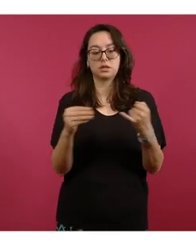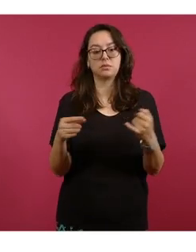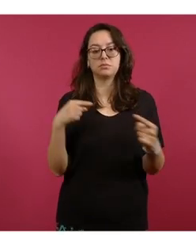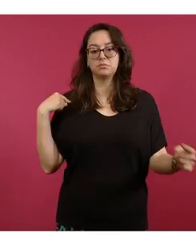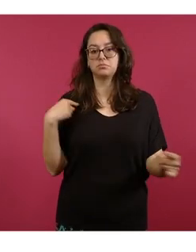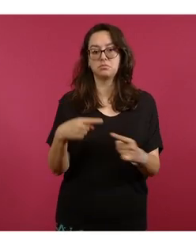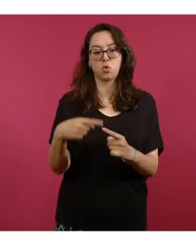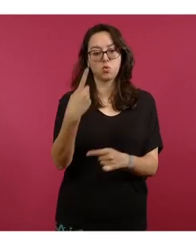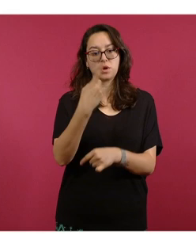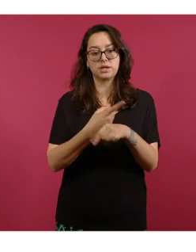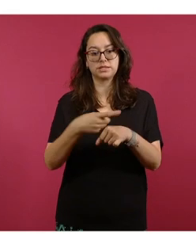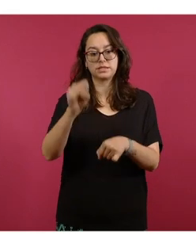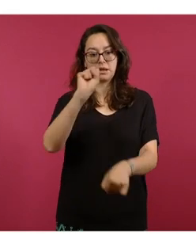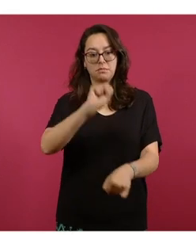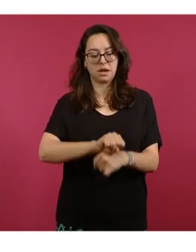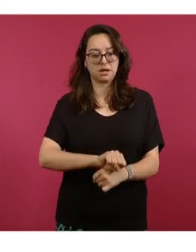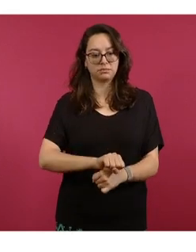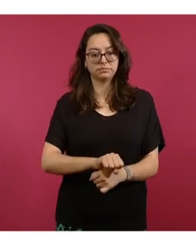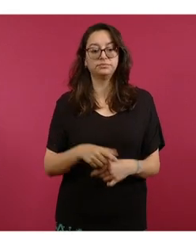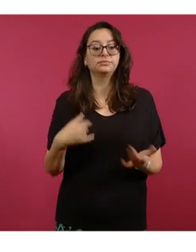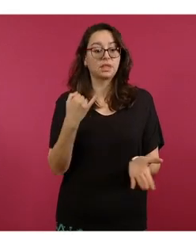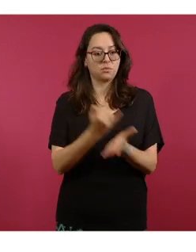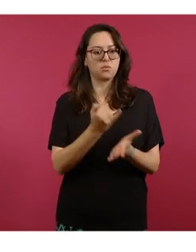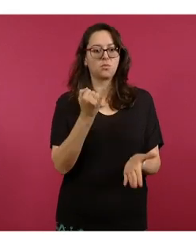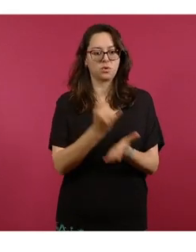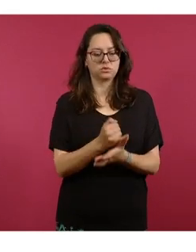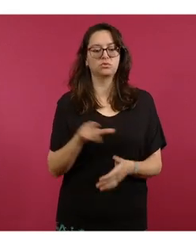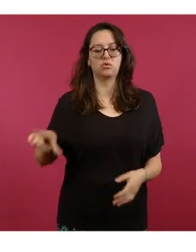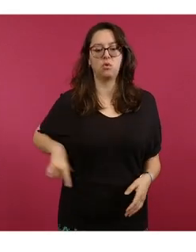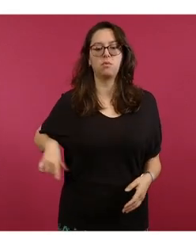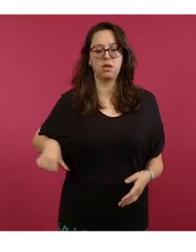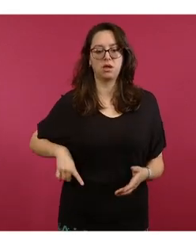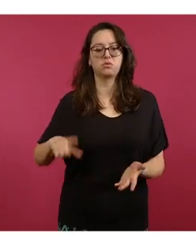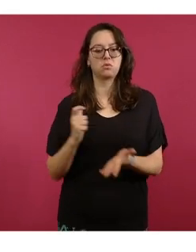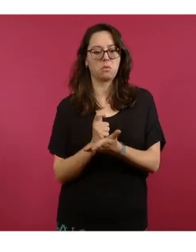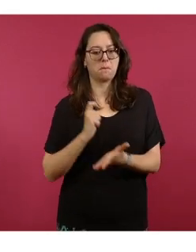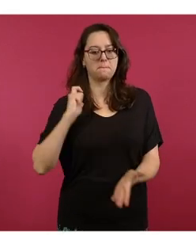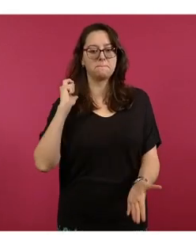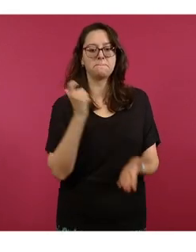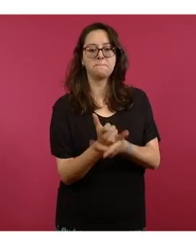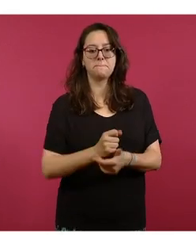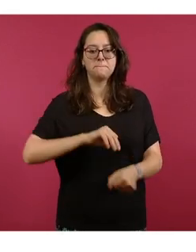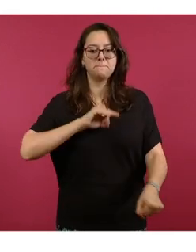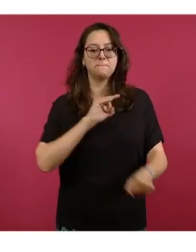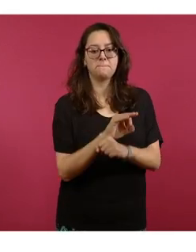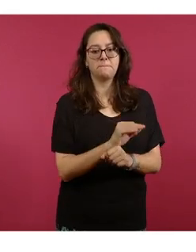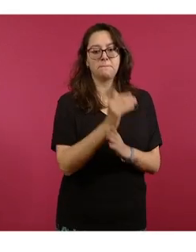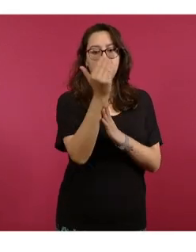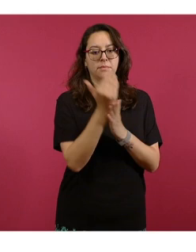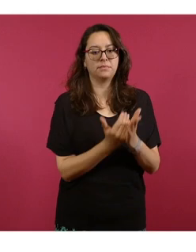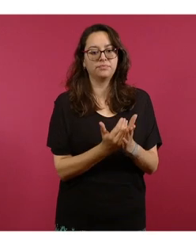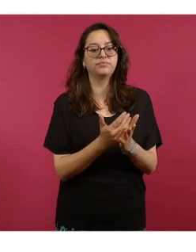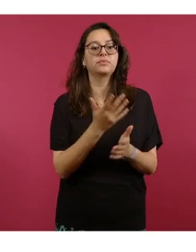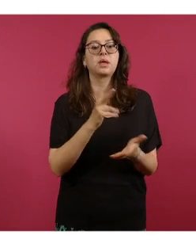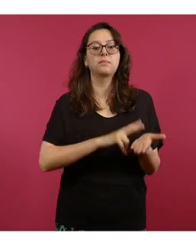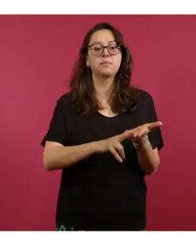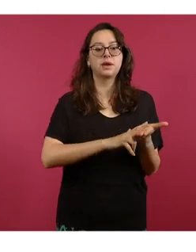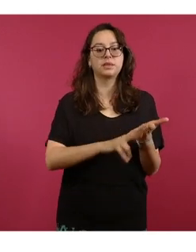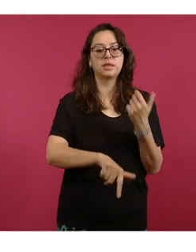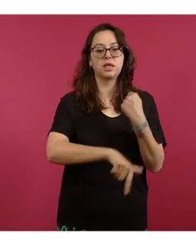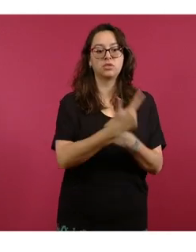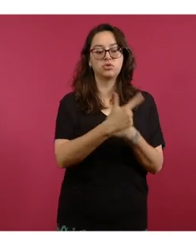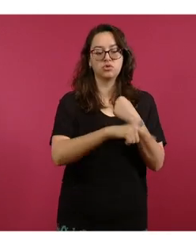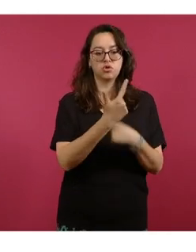semana tendremos incentivos fiscales, la gasolina regular tendrá 12.9 por ciento y la premium no